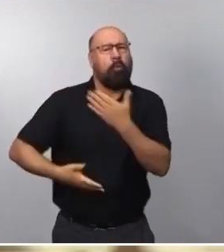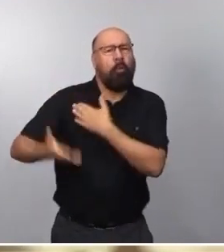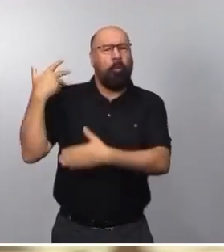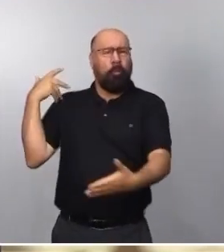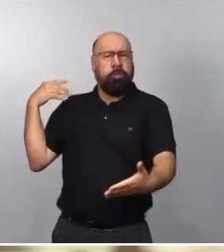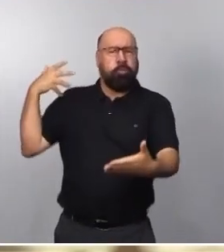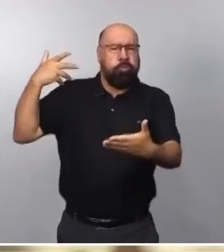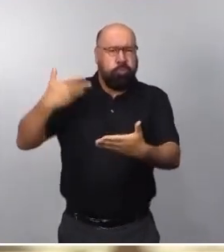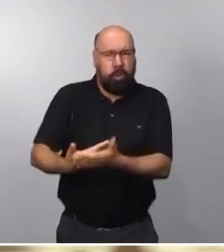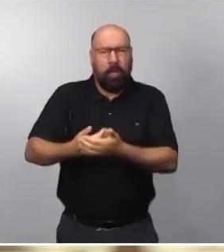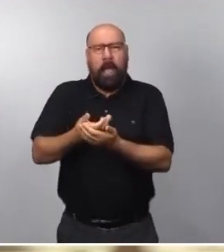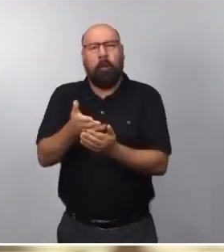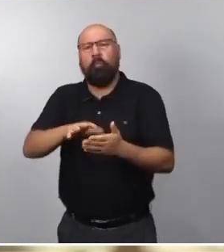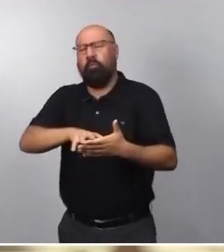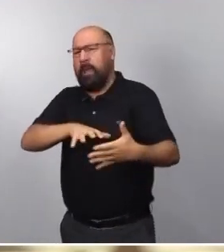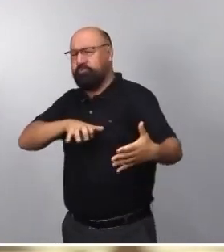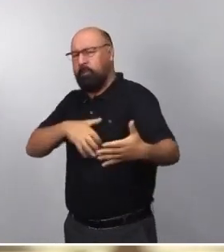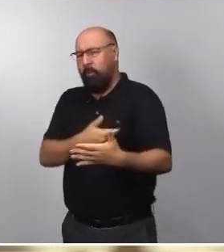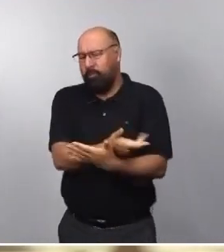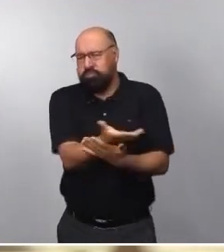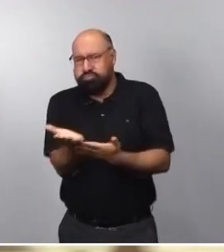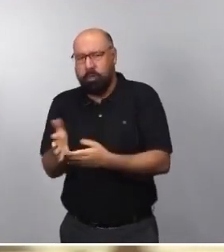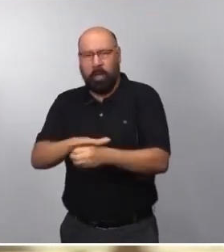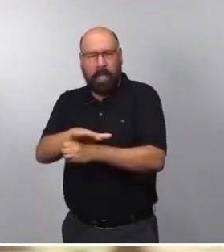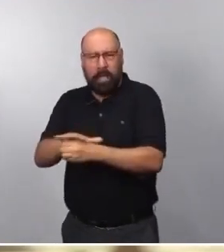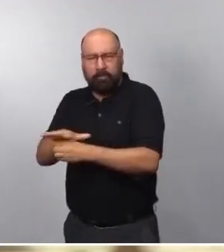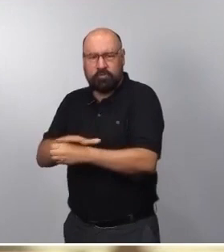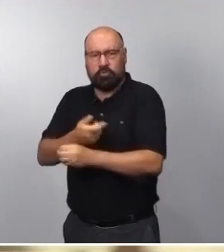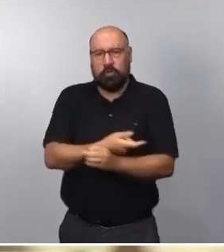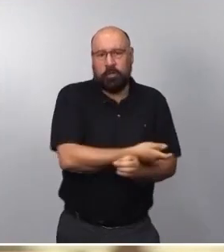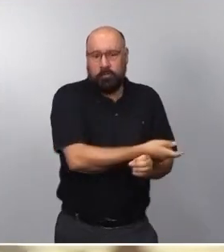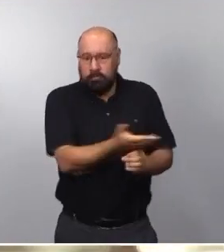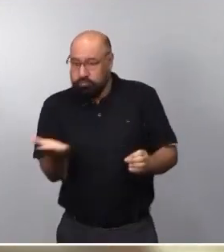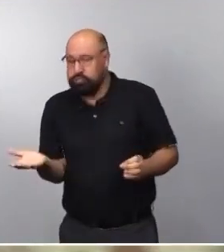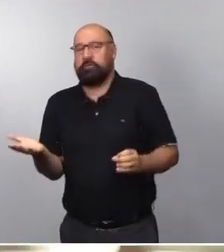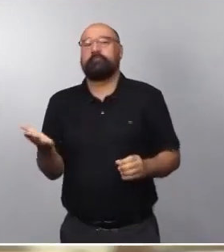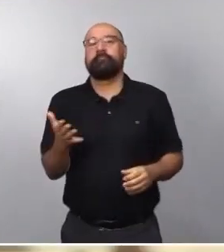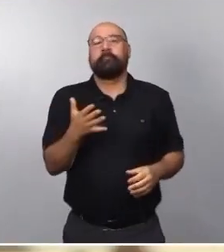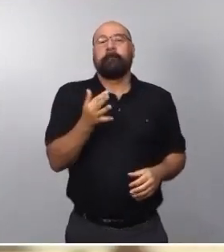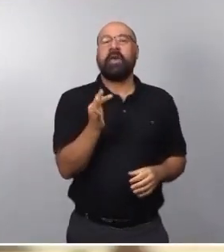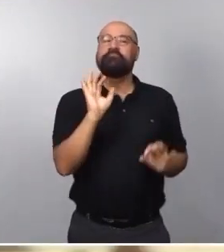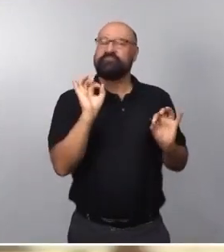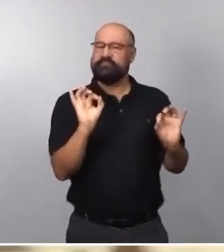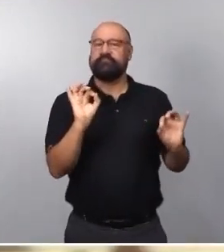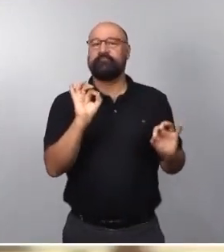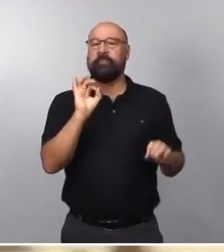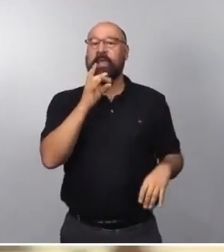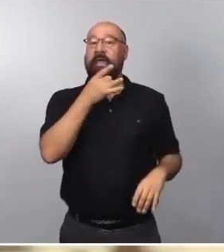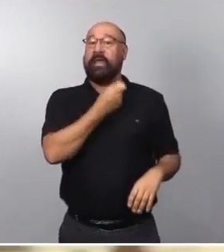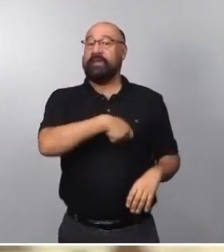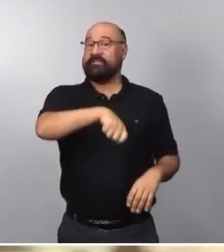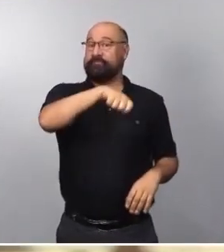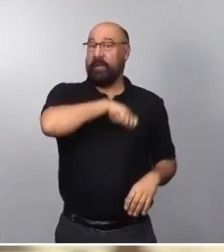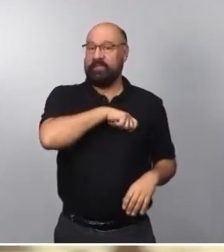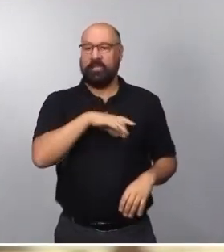multidimensional y que va adquiriendo una densidad que transforma a España a uno de nuestros principales socios en la Unión